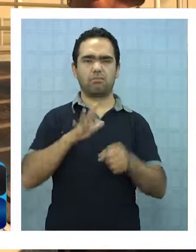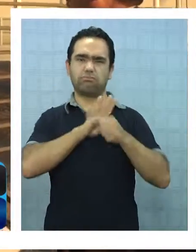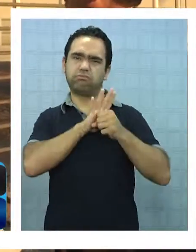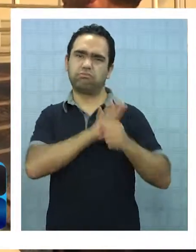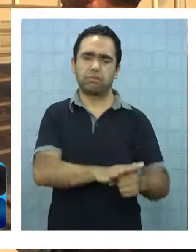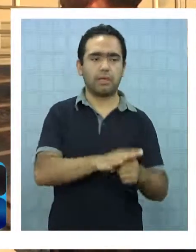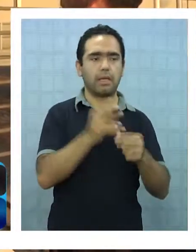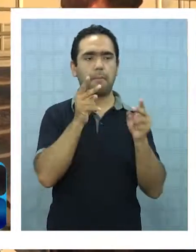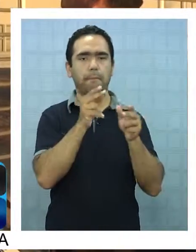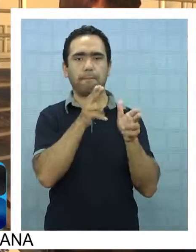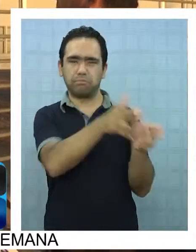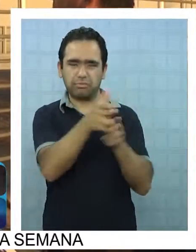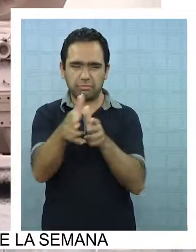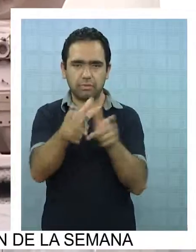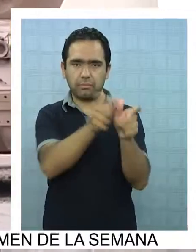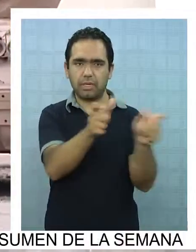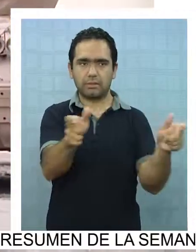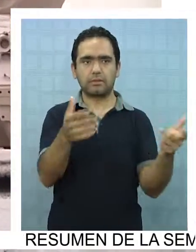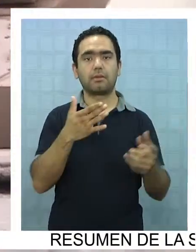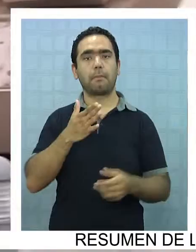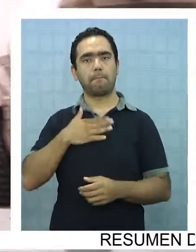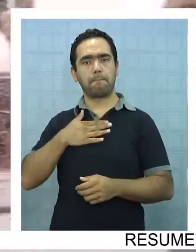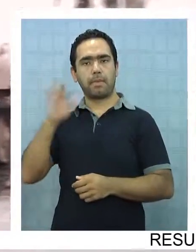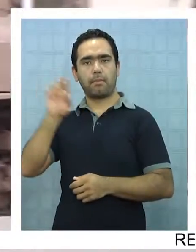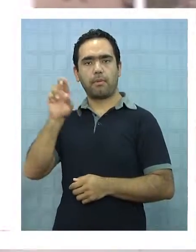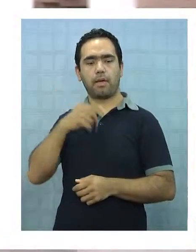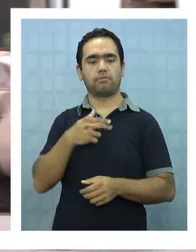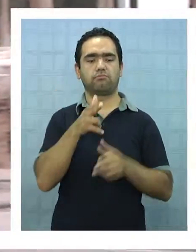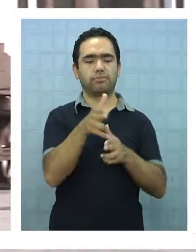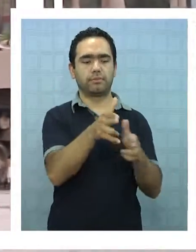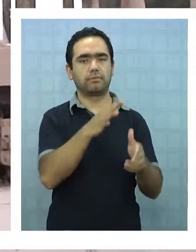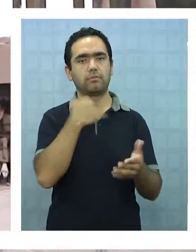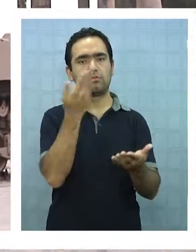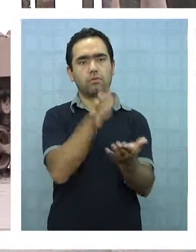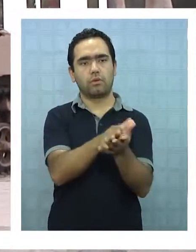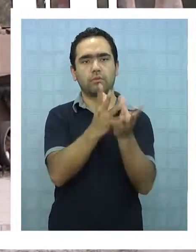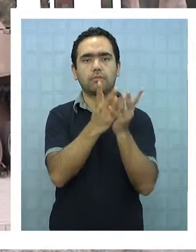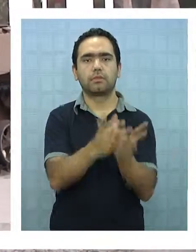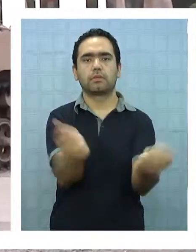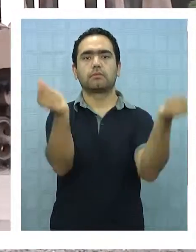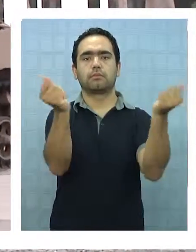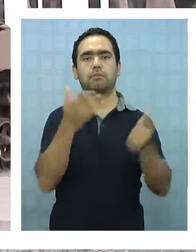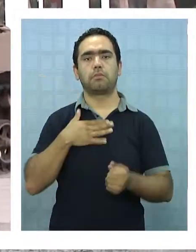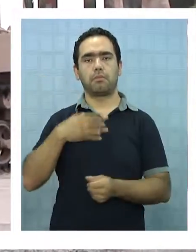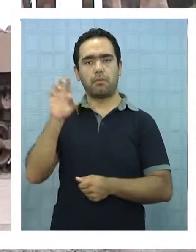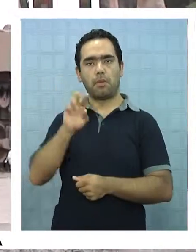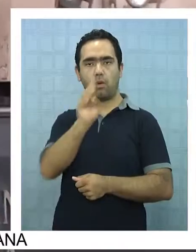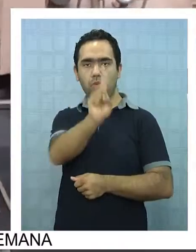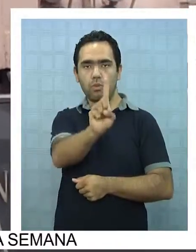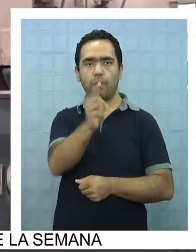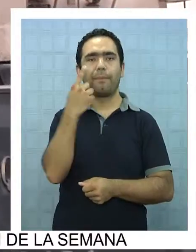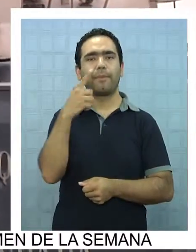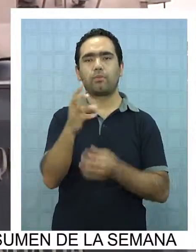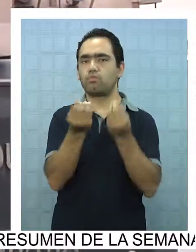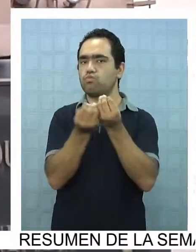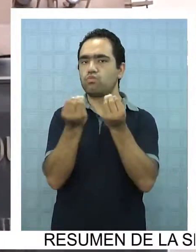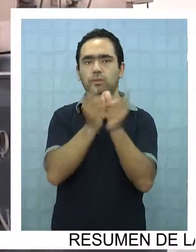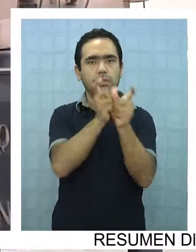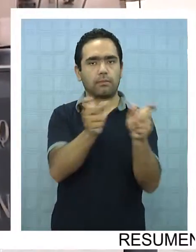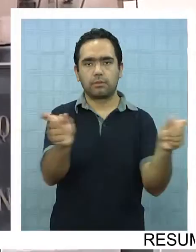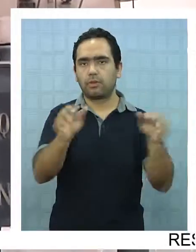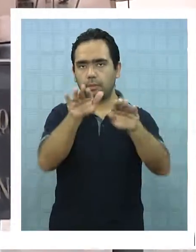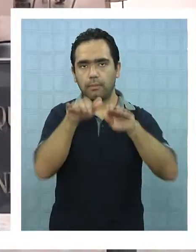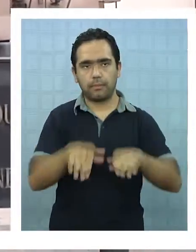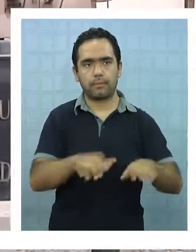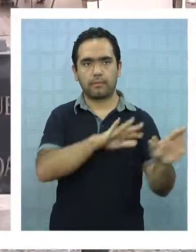desaparecer gente. Entre esos, mi padre. Pero mi padre fue uno, pero acá hubo muchos. En este recinto